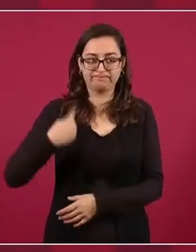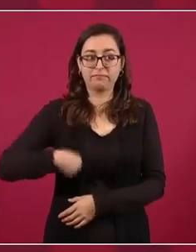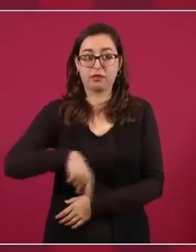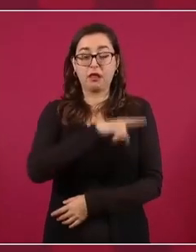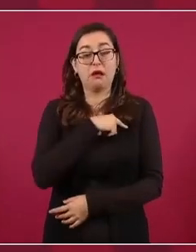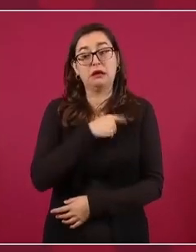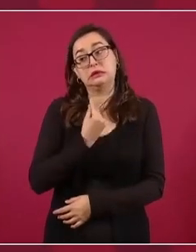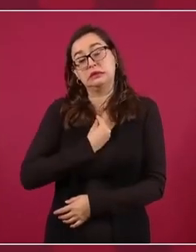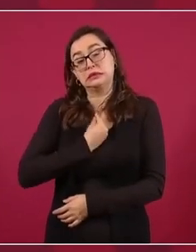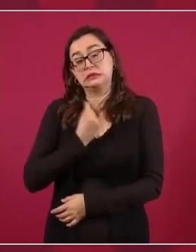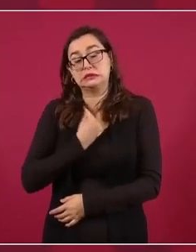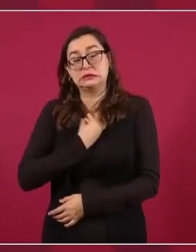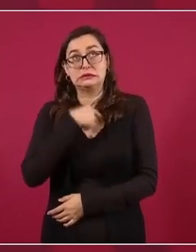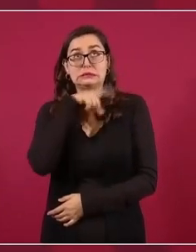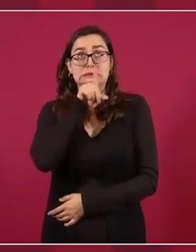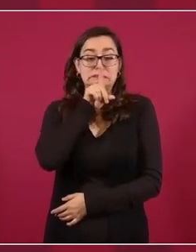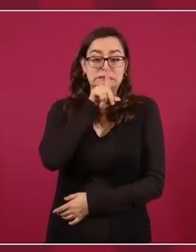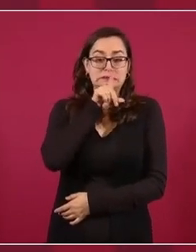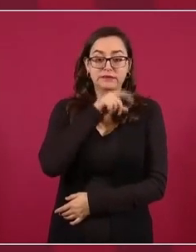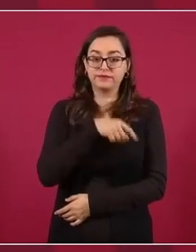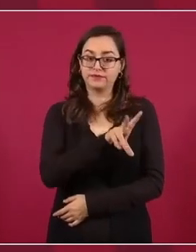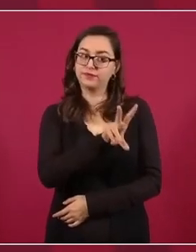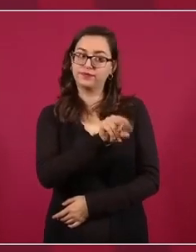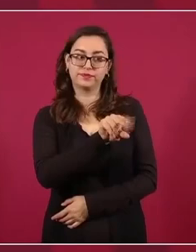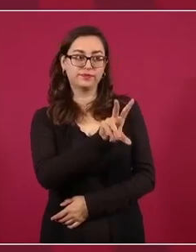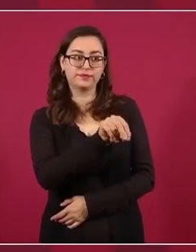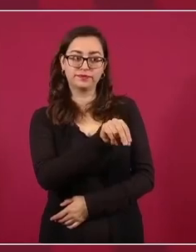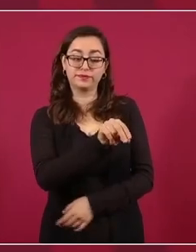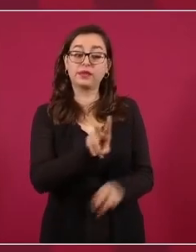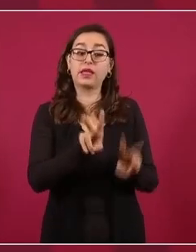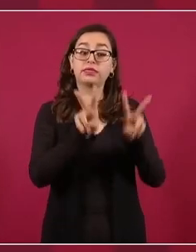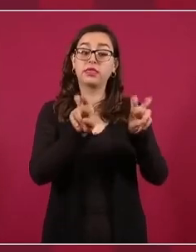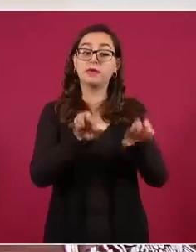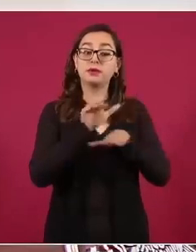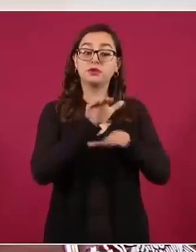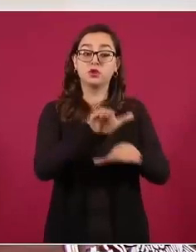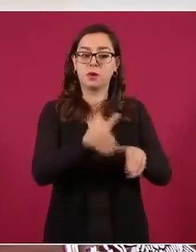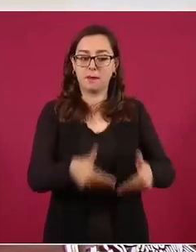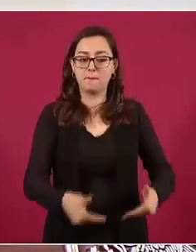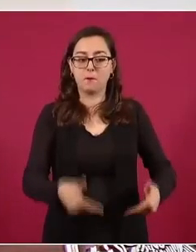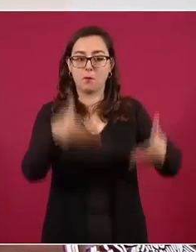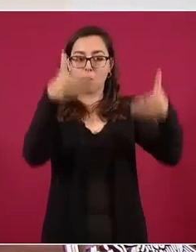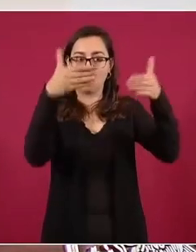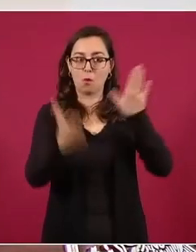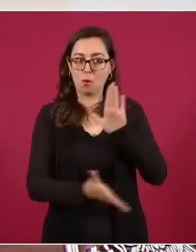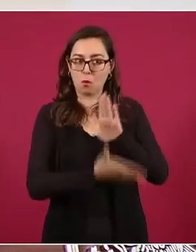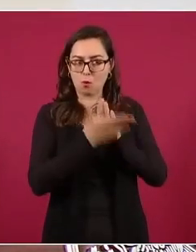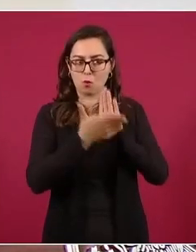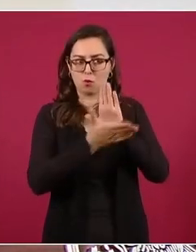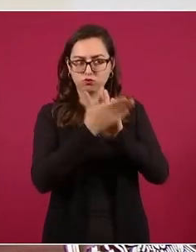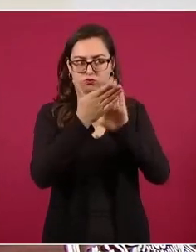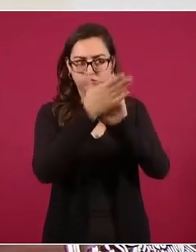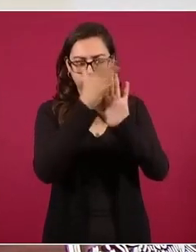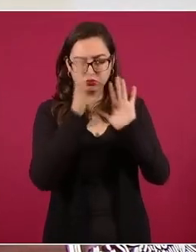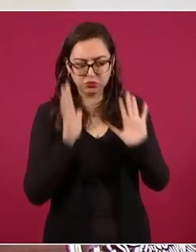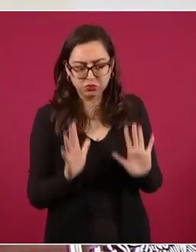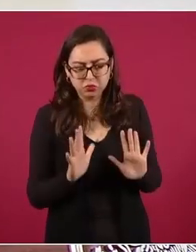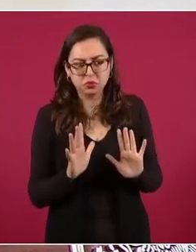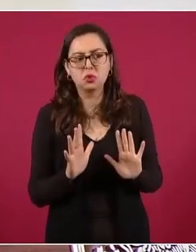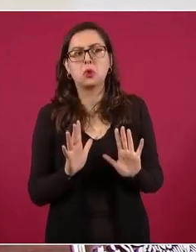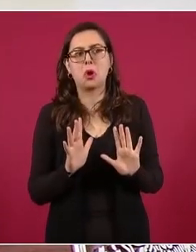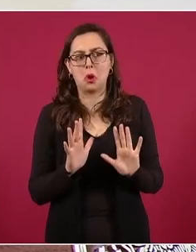ha dicho que no va a construir muro y está cumpliendo y es el único